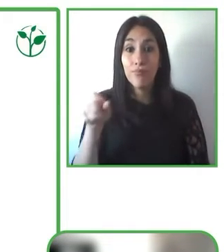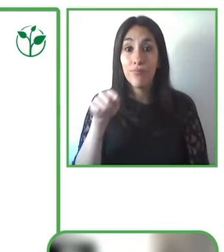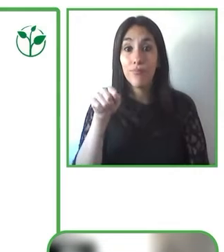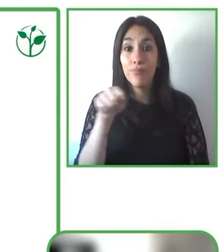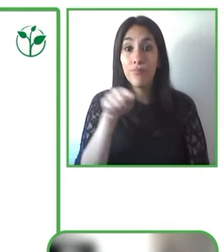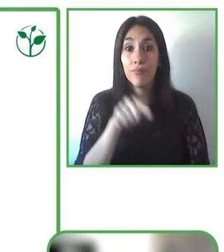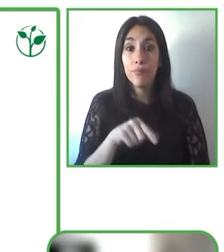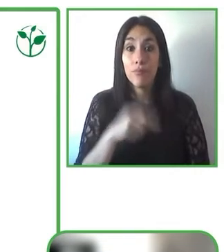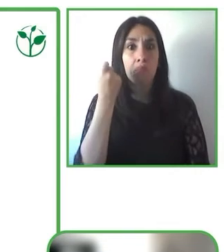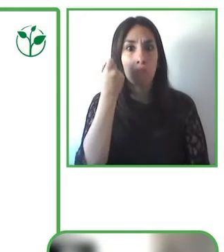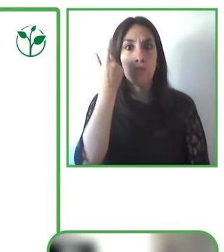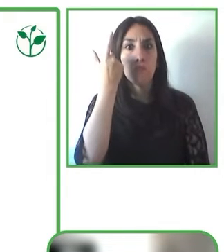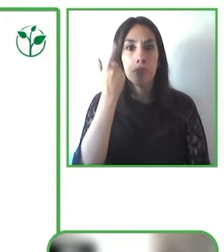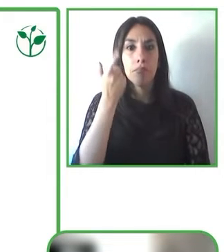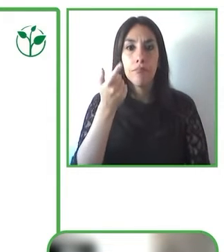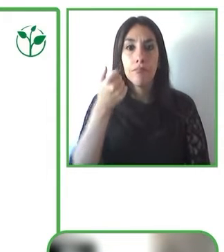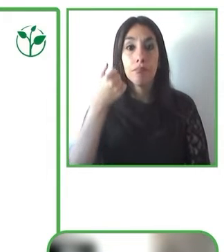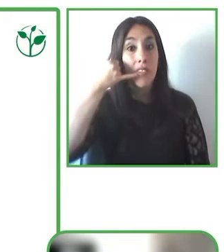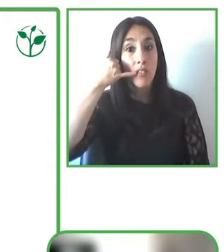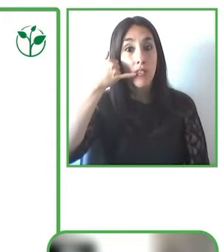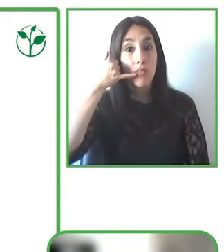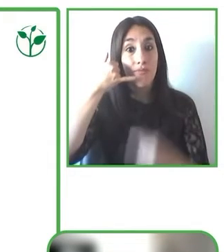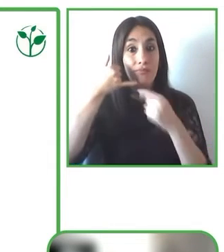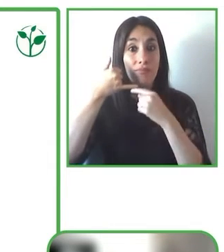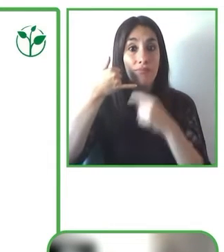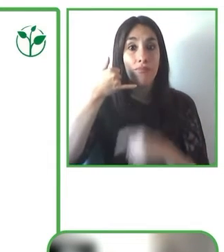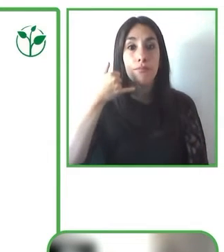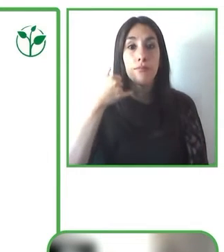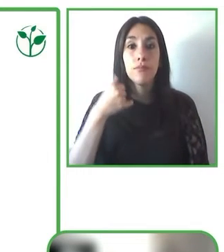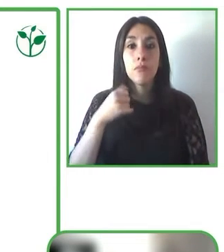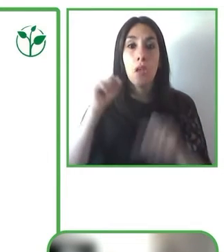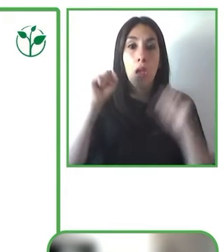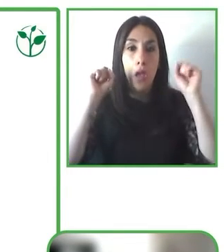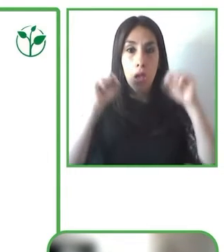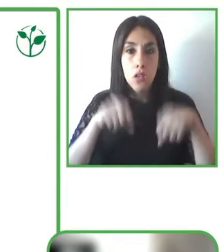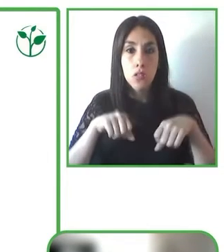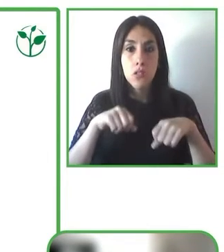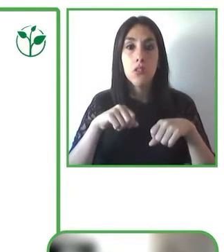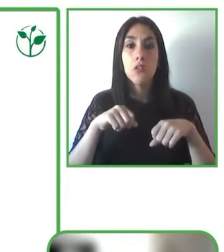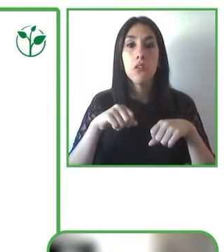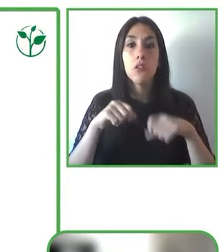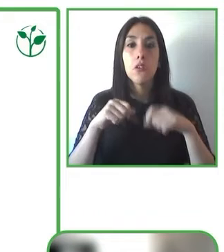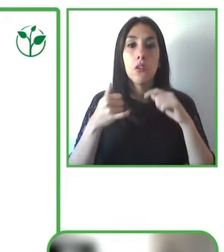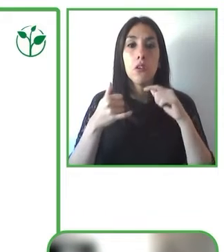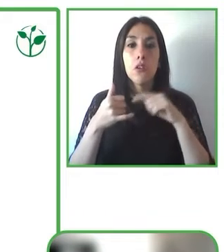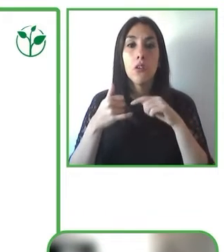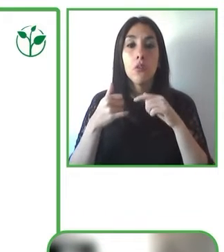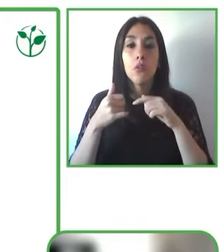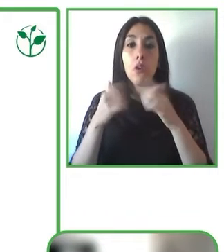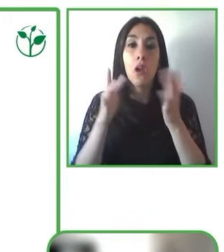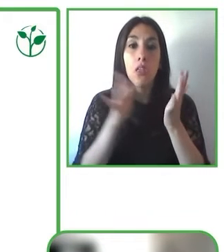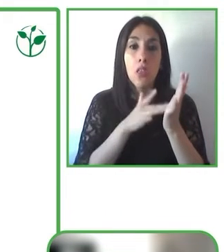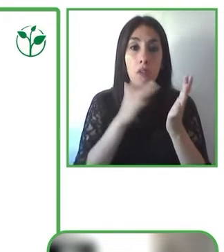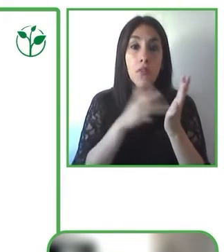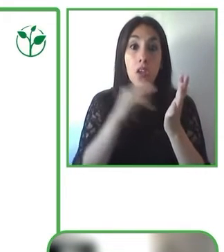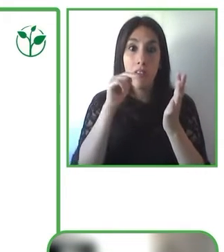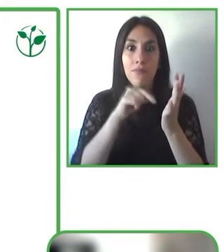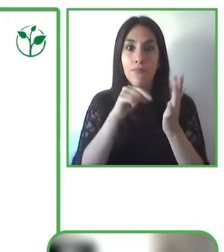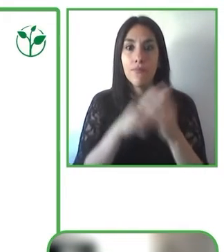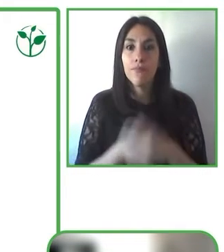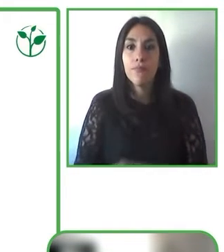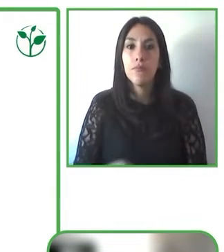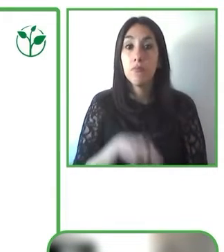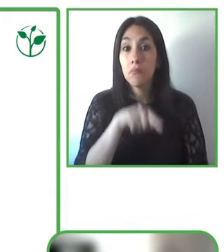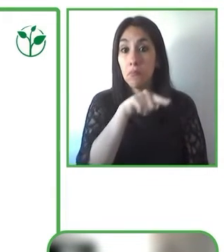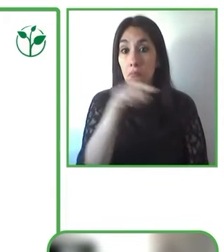disponibles en estos dispositivos y para que entiendan si tienen las características que les van a